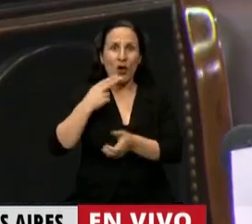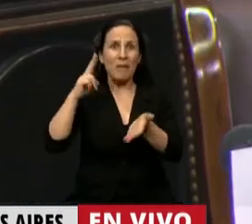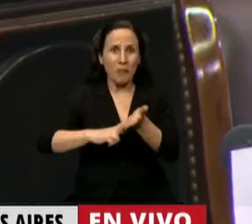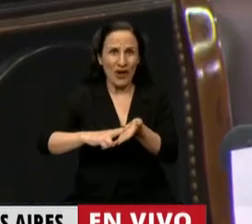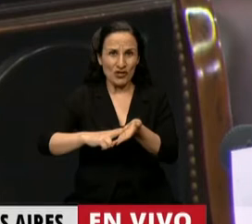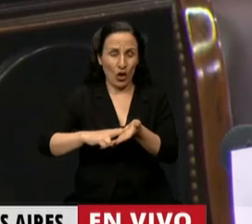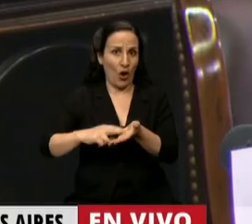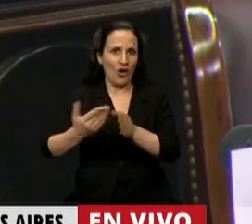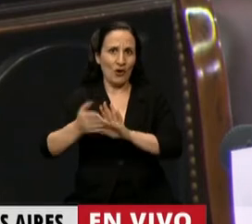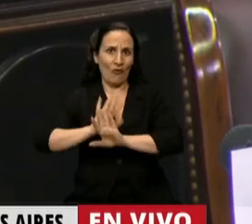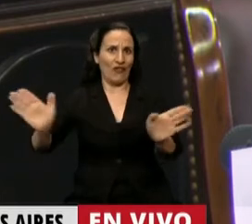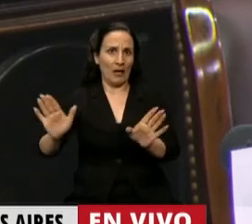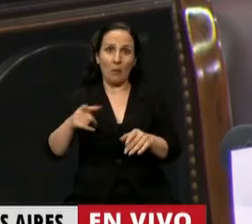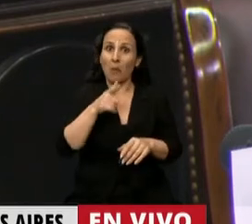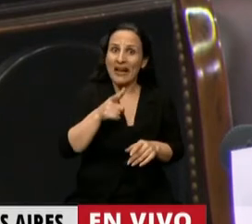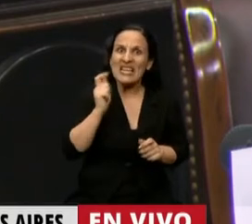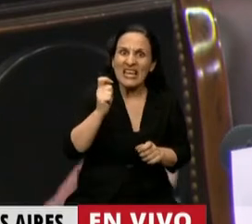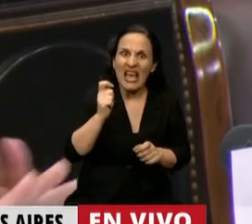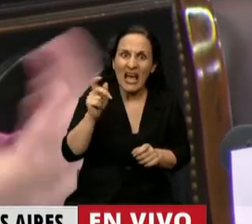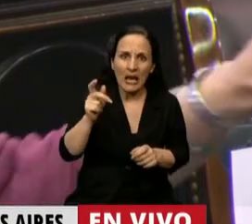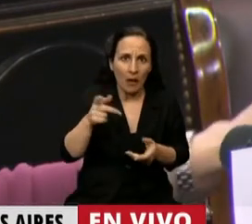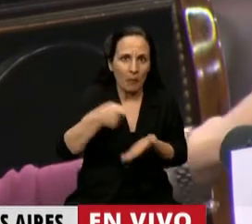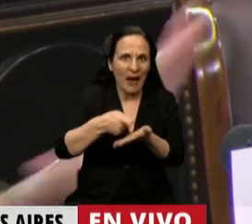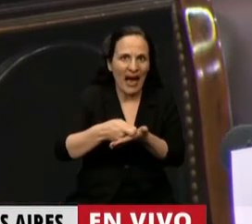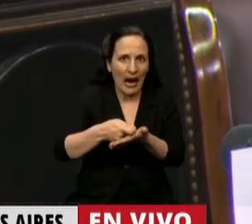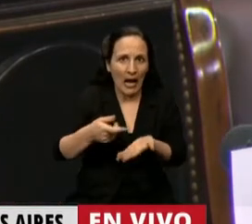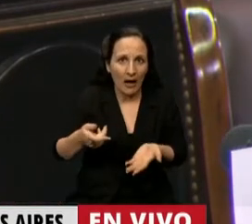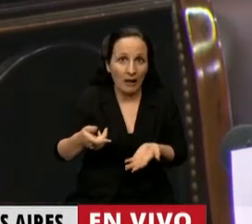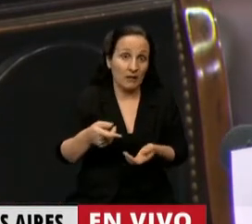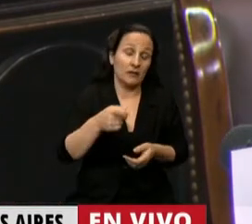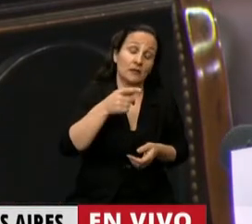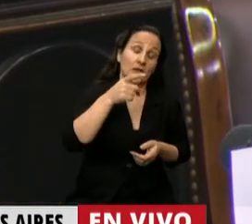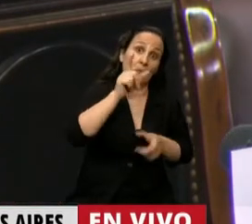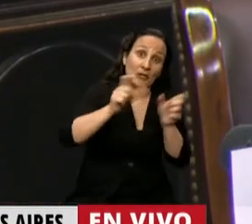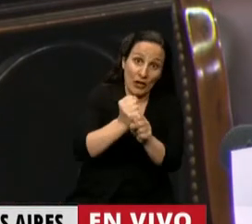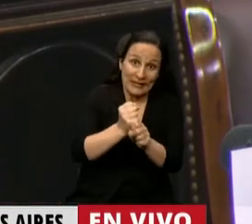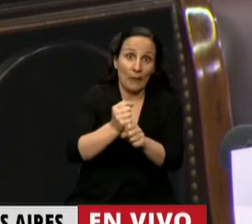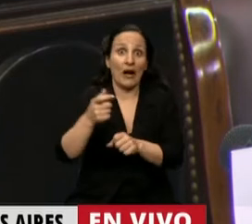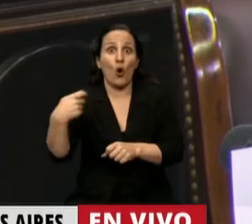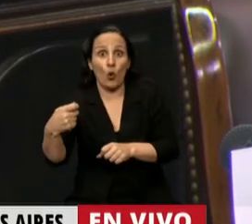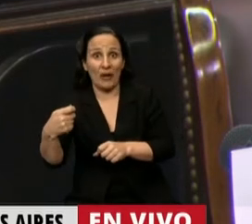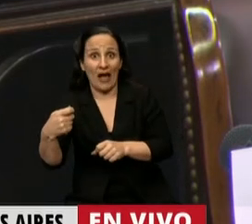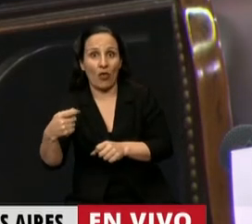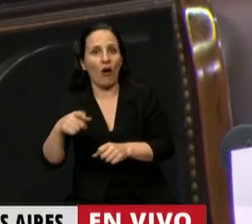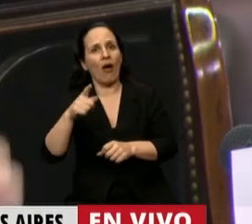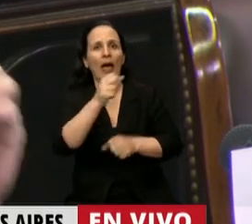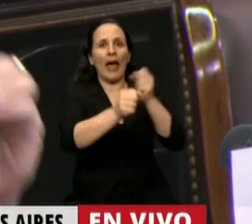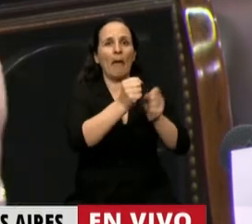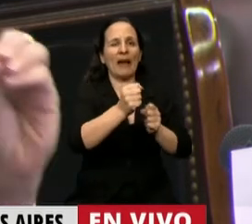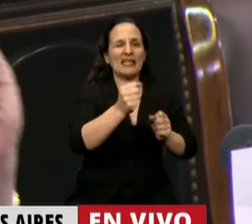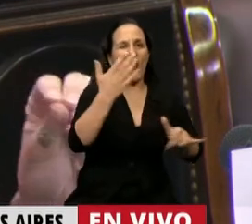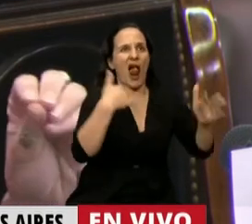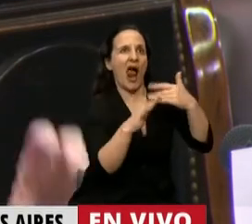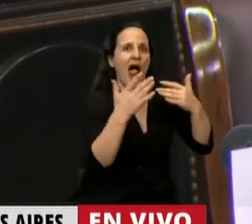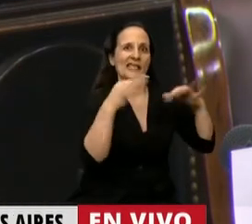los únicos que pagan ganancias son los trabajadores y los jubilados. Las empresas tienen todo tipo de ventajas para eludirlo. Y